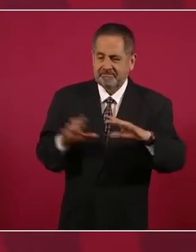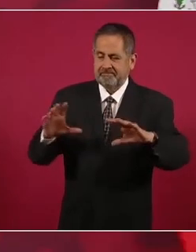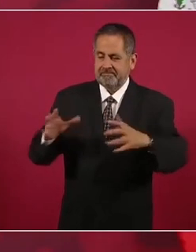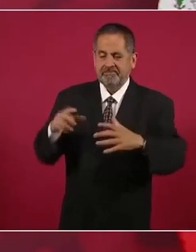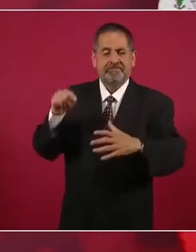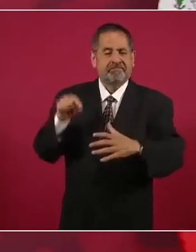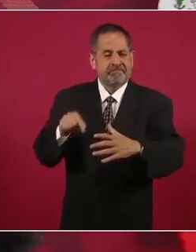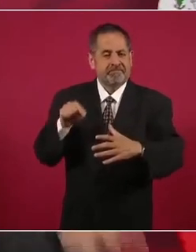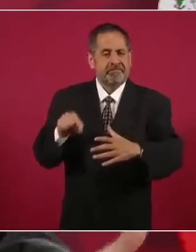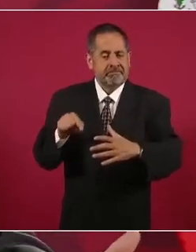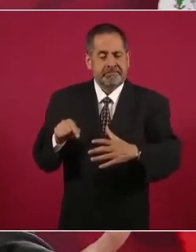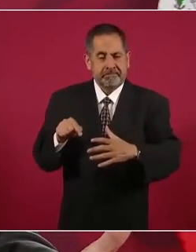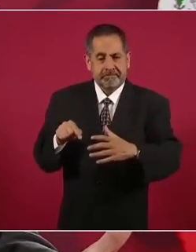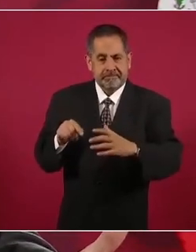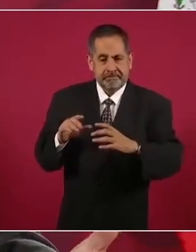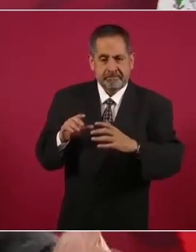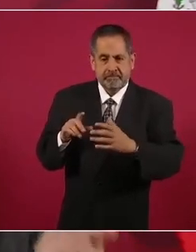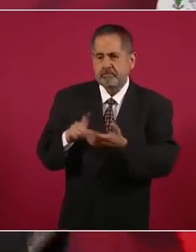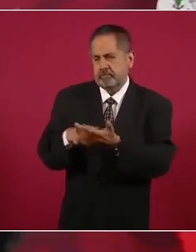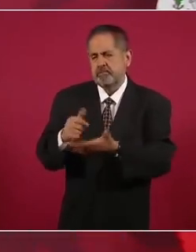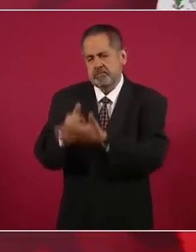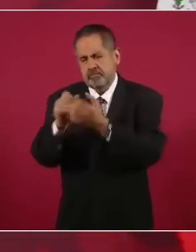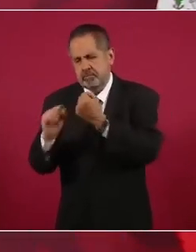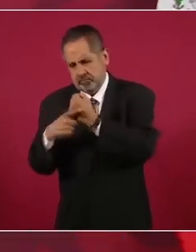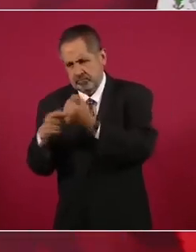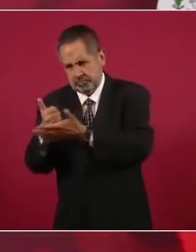además de la acción social